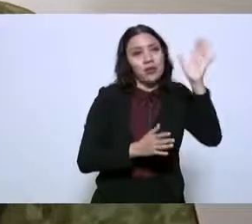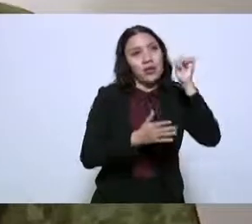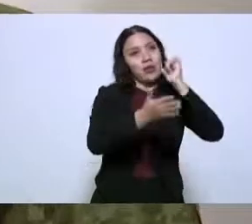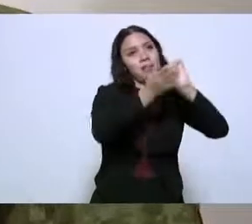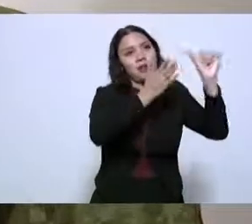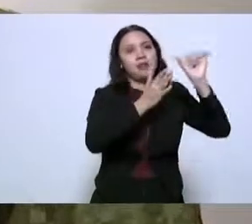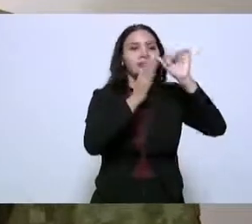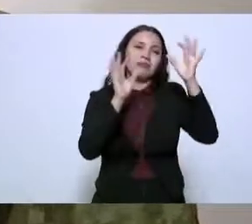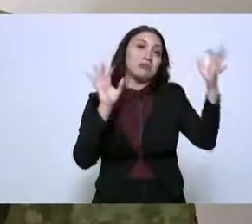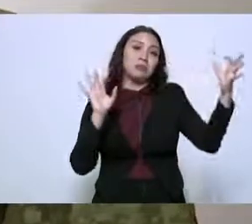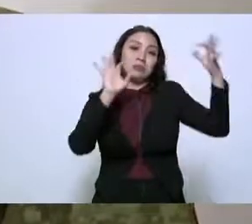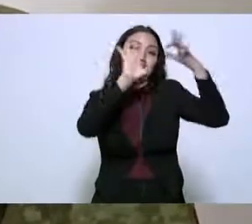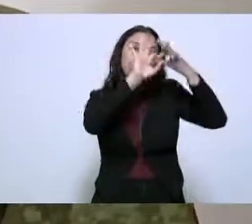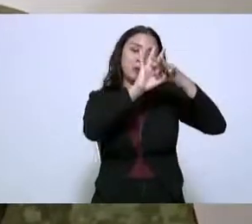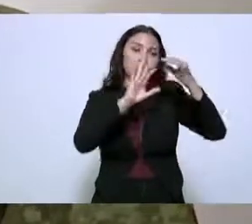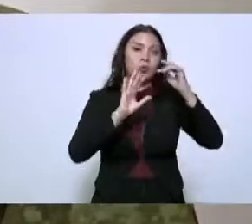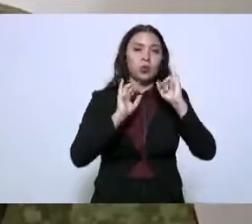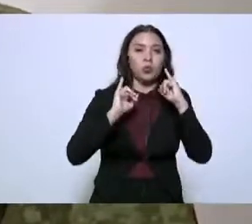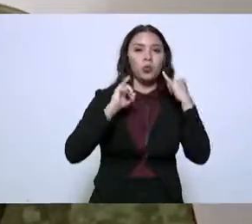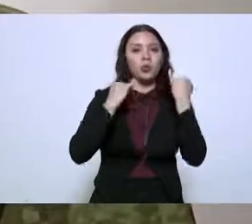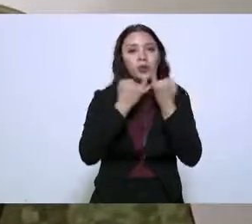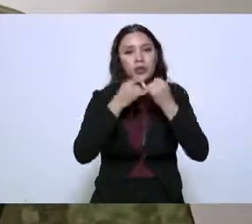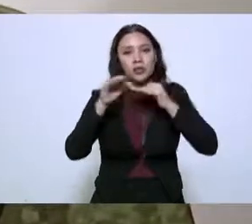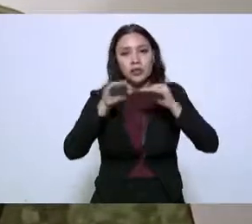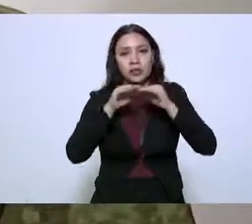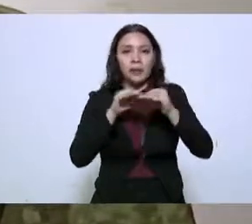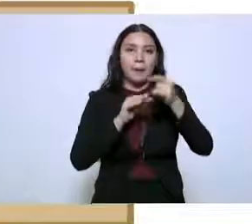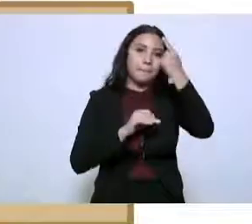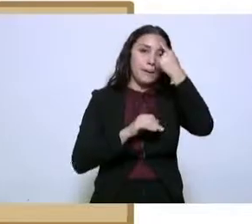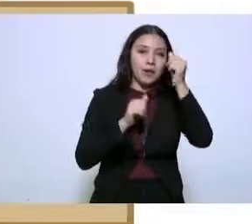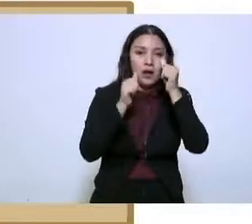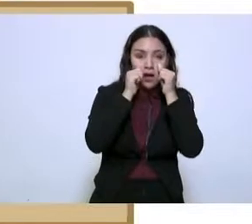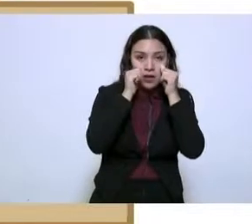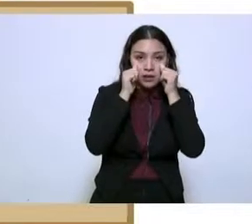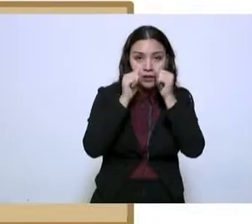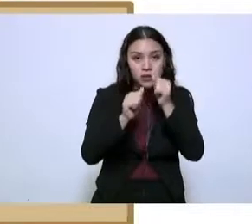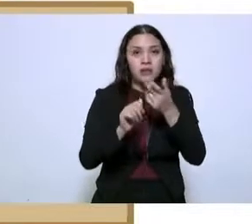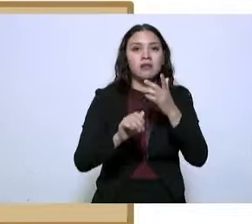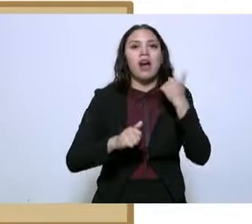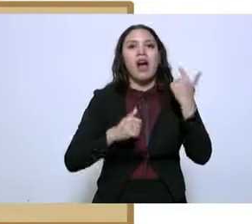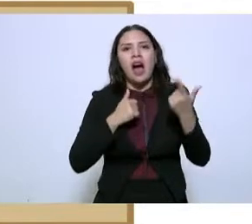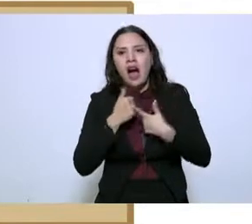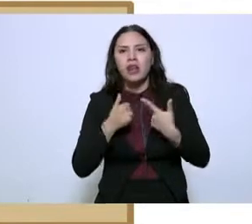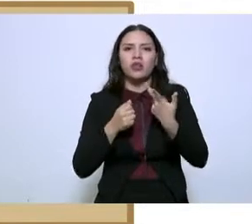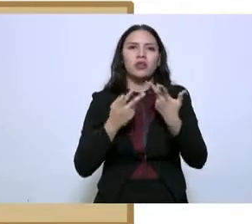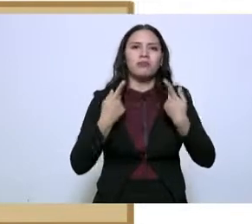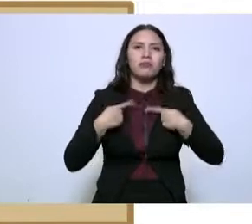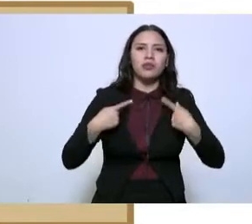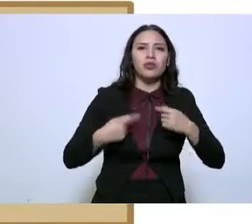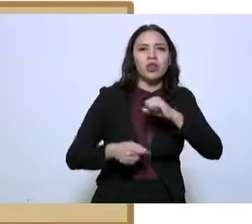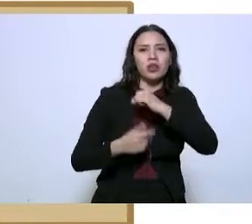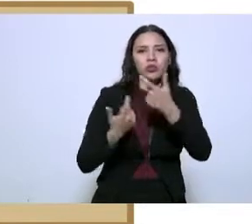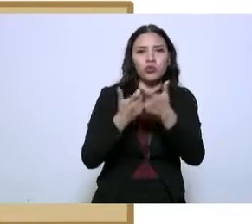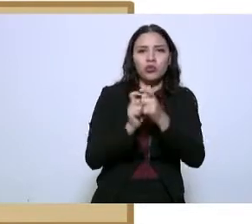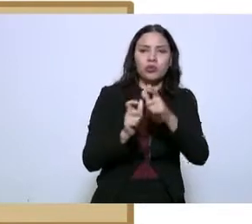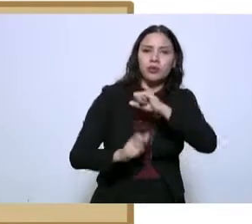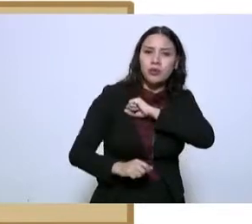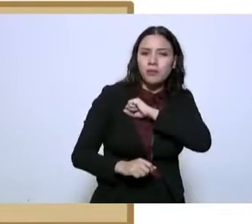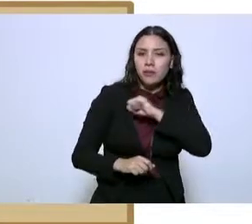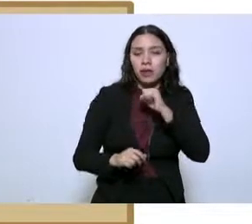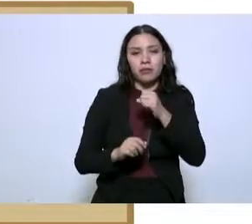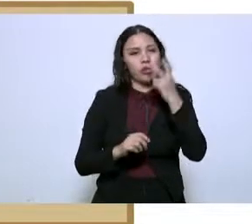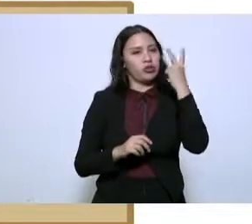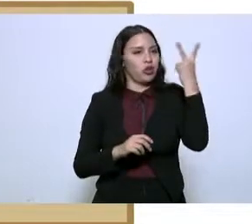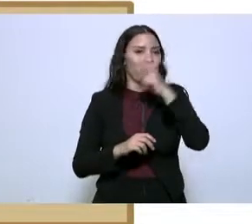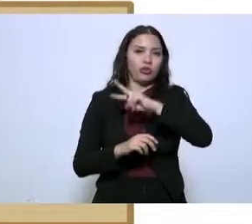en seguimientos técnicos de los blancos vinculados a delincuencia organizada, tanto en los dos